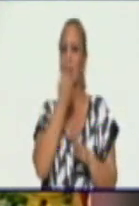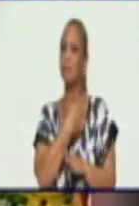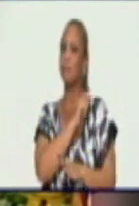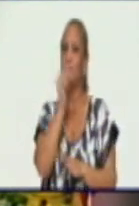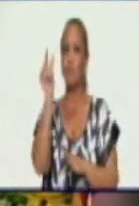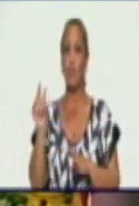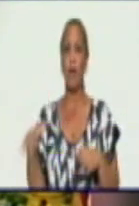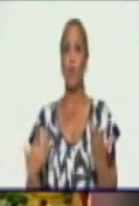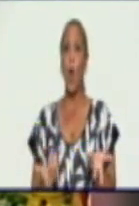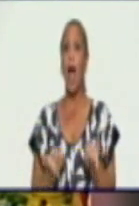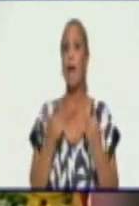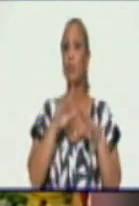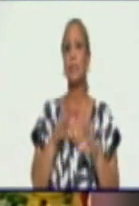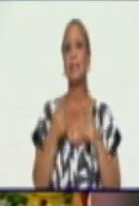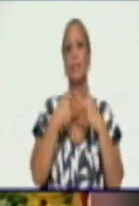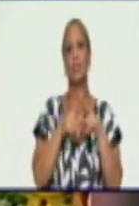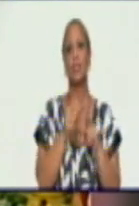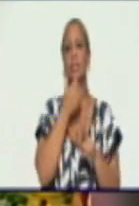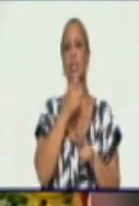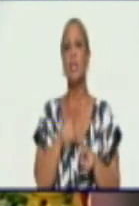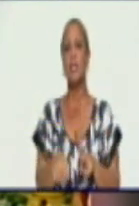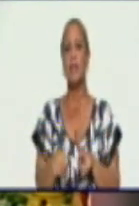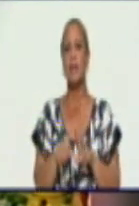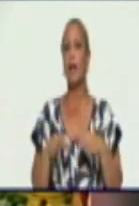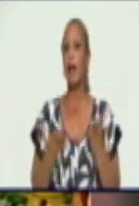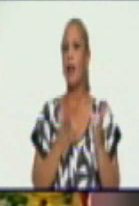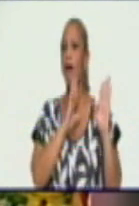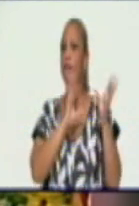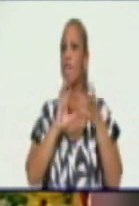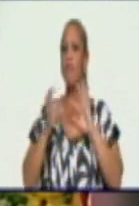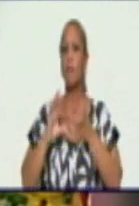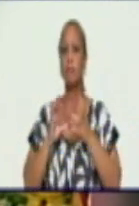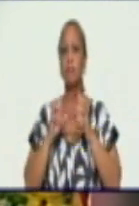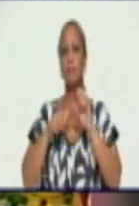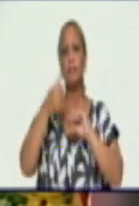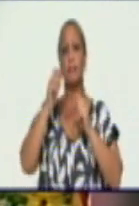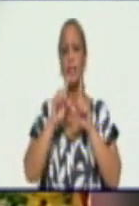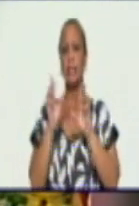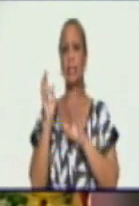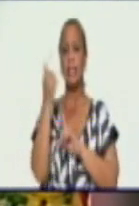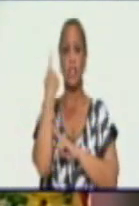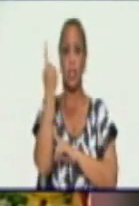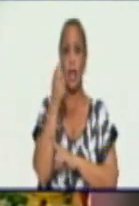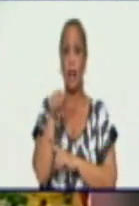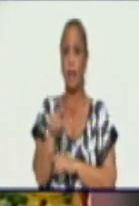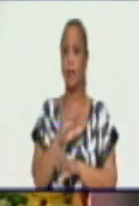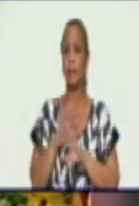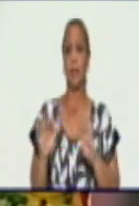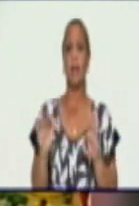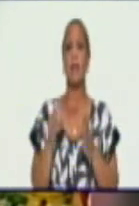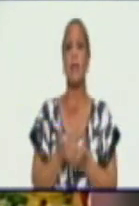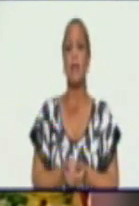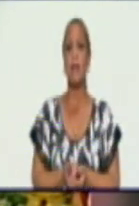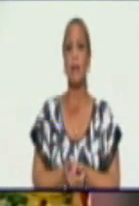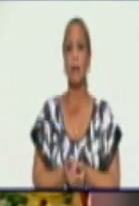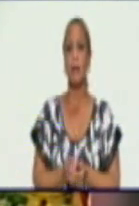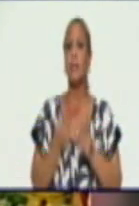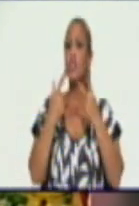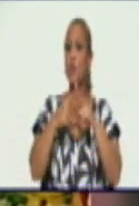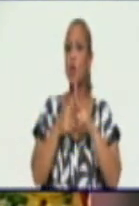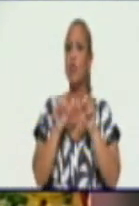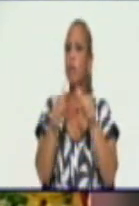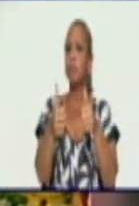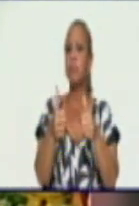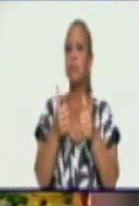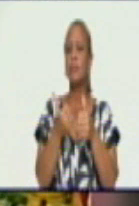perspectivas de solución se explicaron también en los medios de prensa nacional, que la solución definitiva a esto sería la entrada de